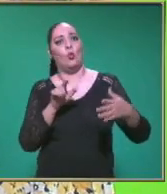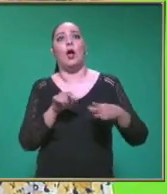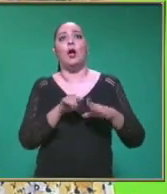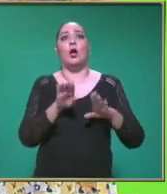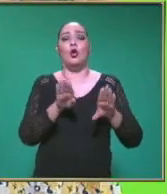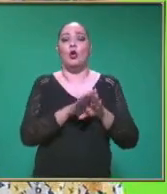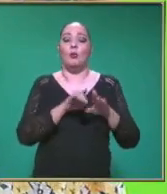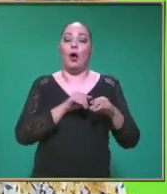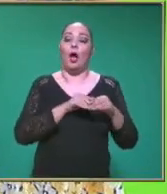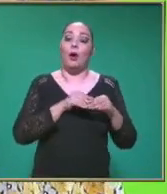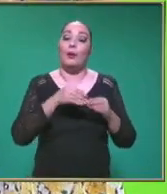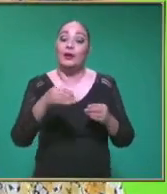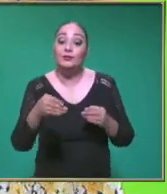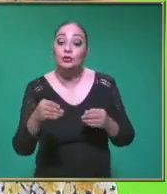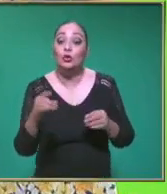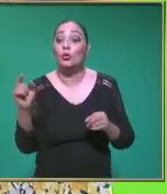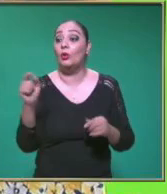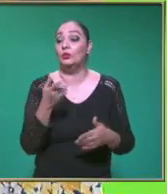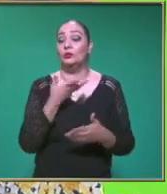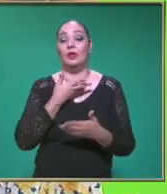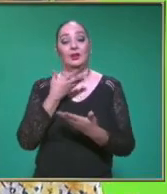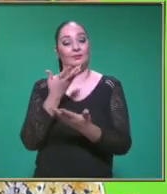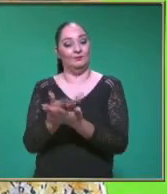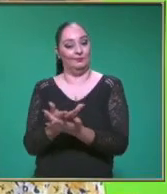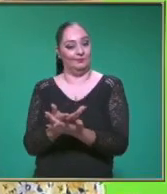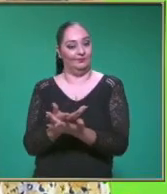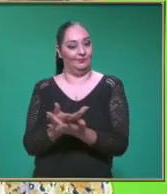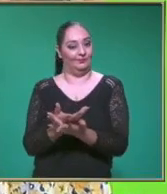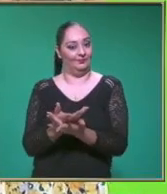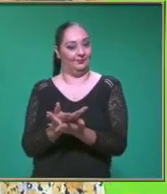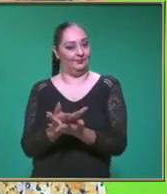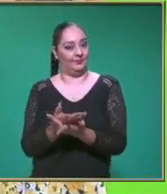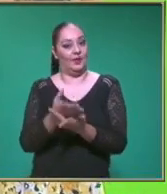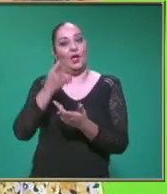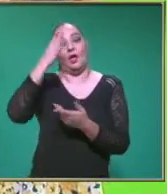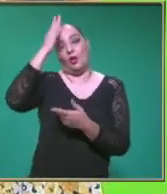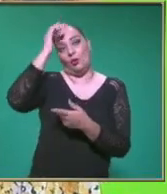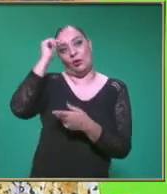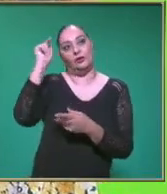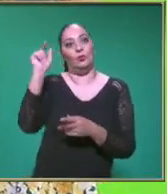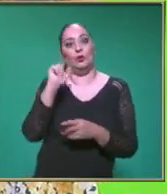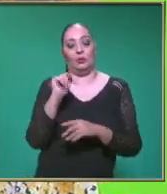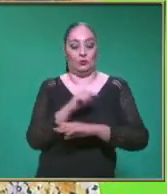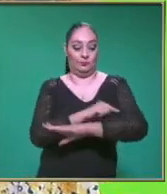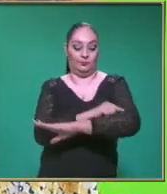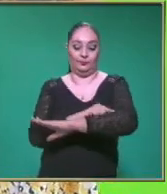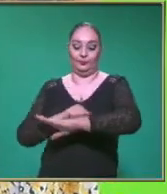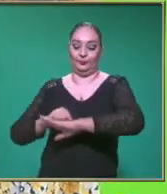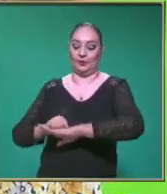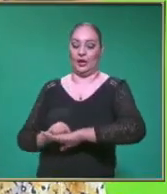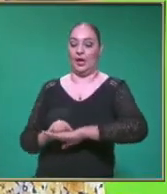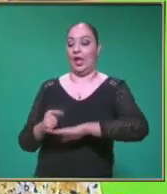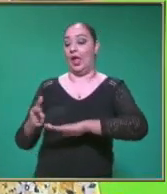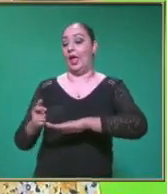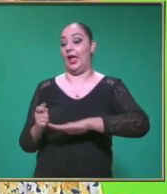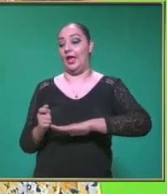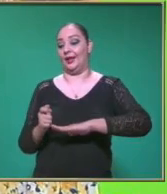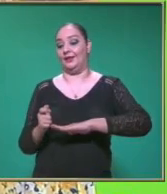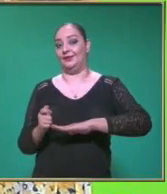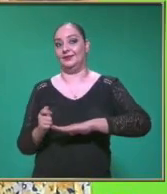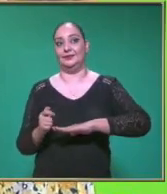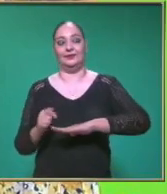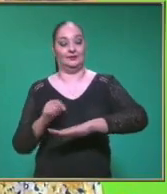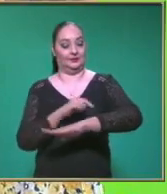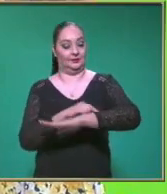móvil Y en qué momento Se mantuvo en reposo Recordemos que en el eje X Que es el que está En la De